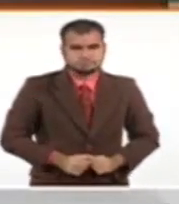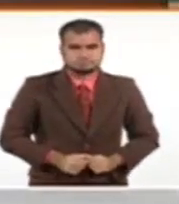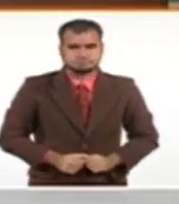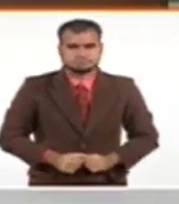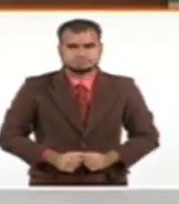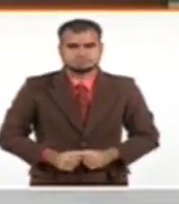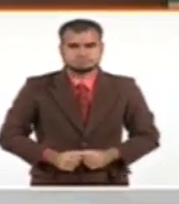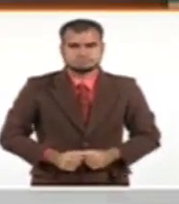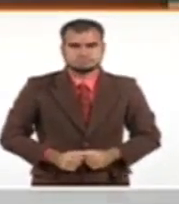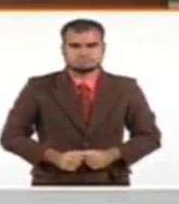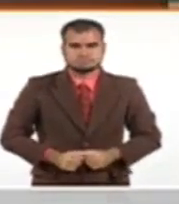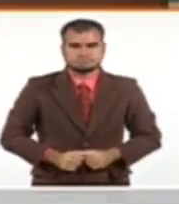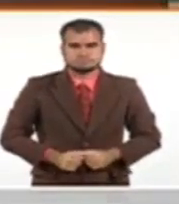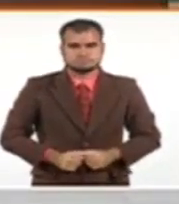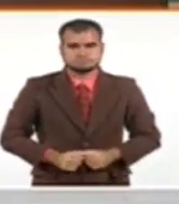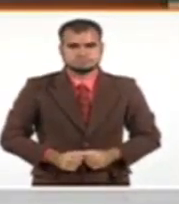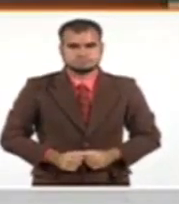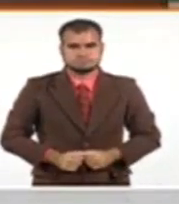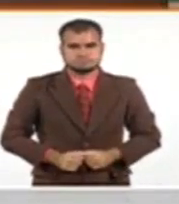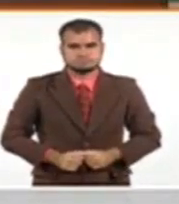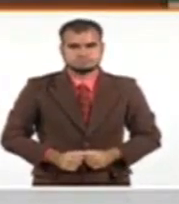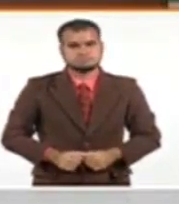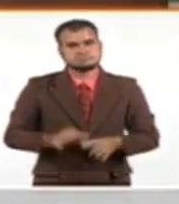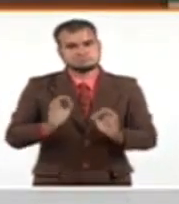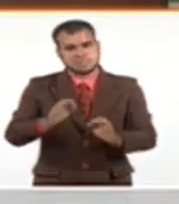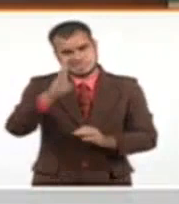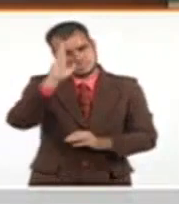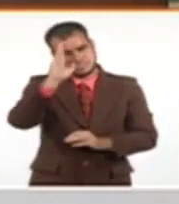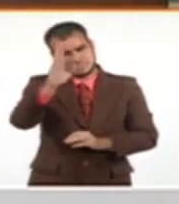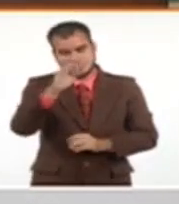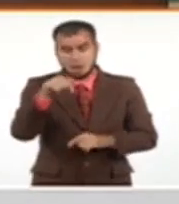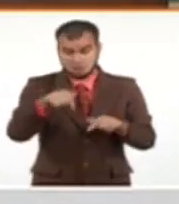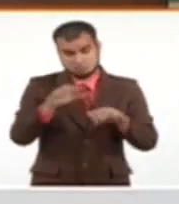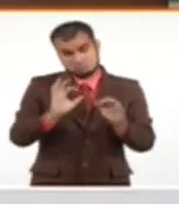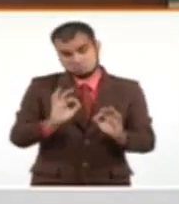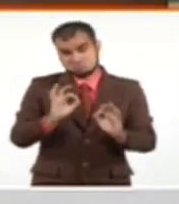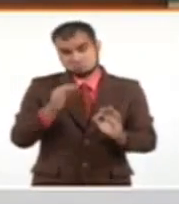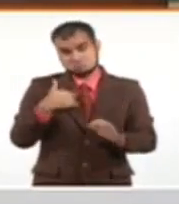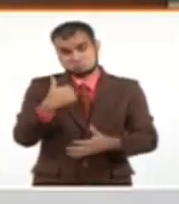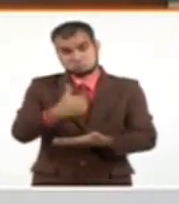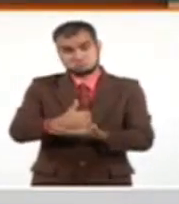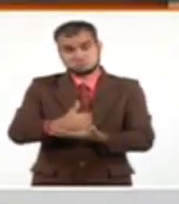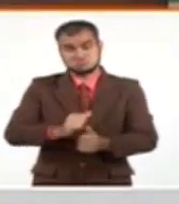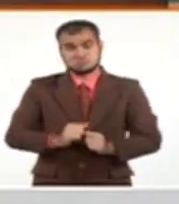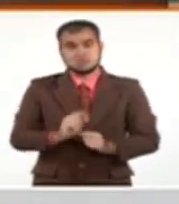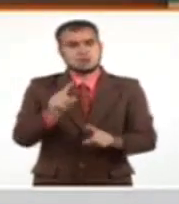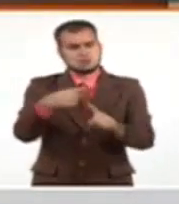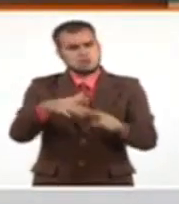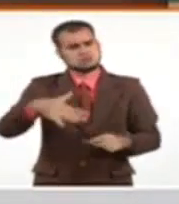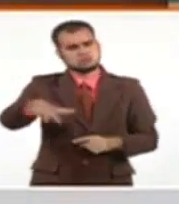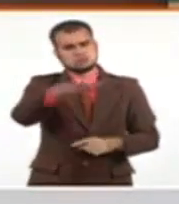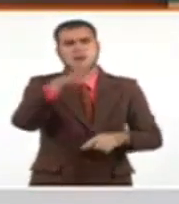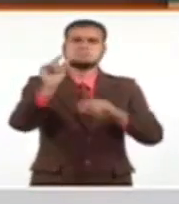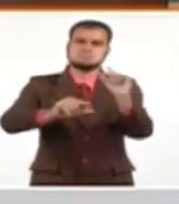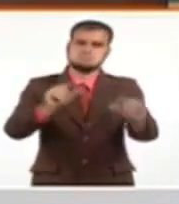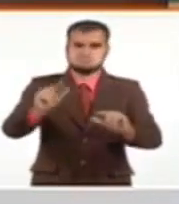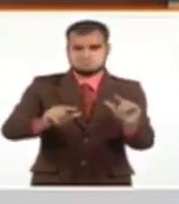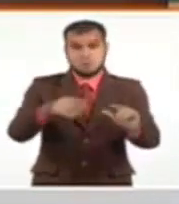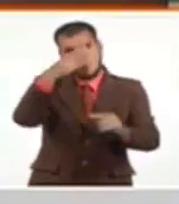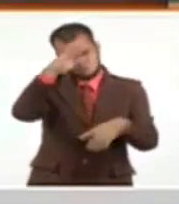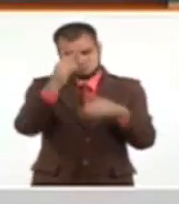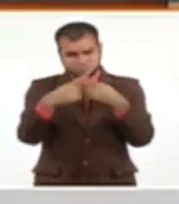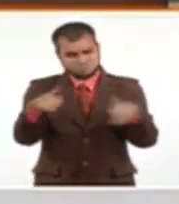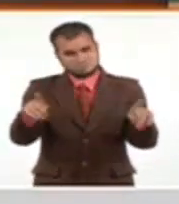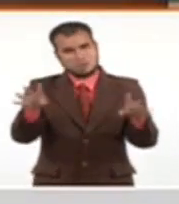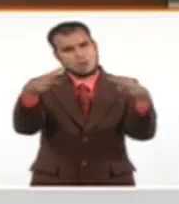¿Cómo no? Pues saludos para ustedes aquí en el estudio, también para toda la teleaudiencia en el país. Y fuera